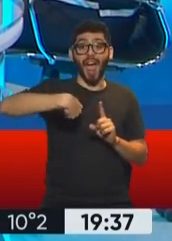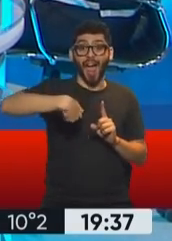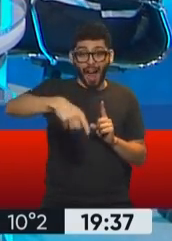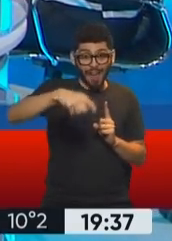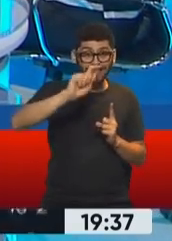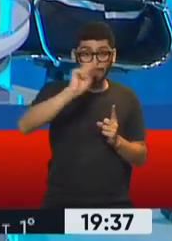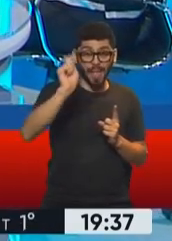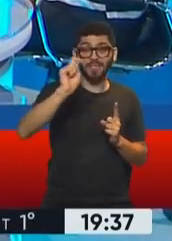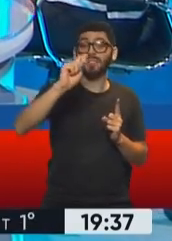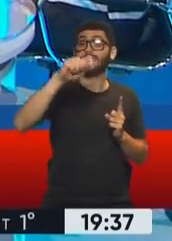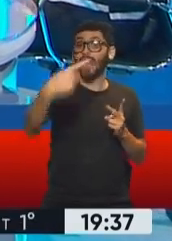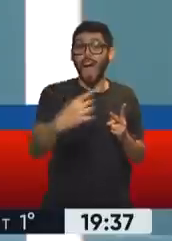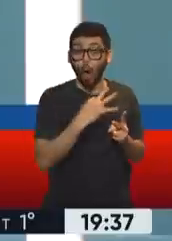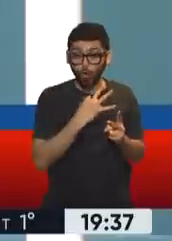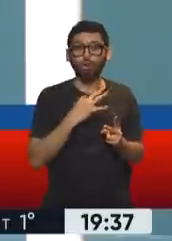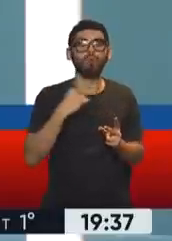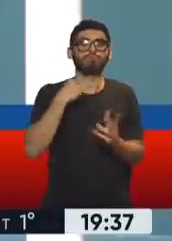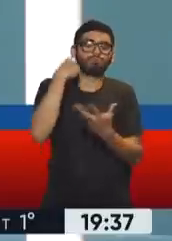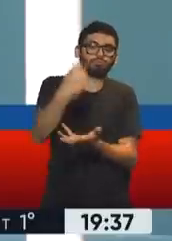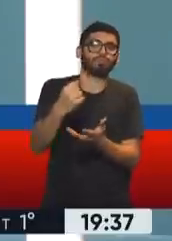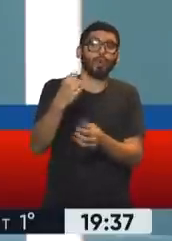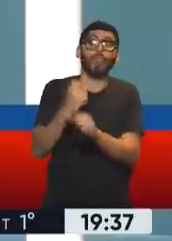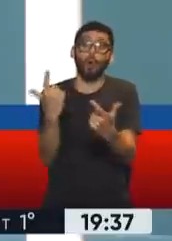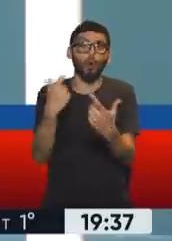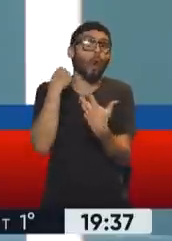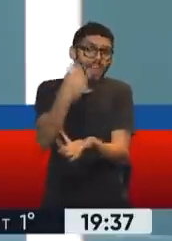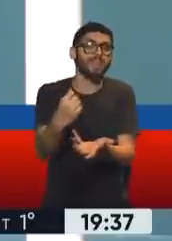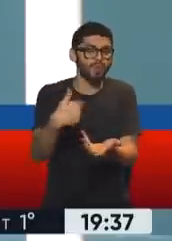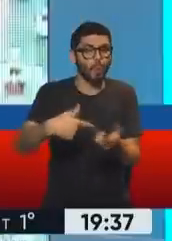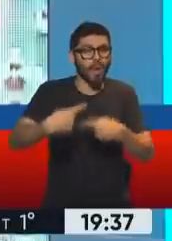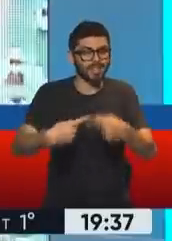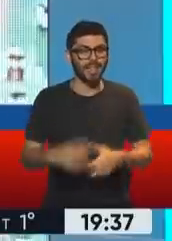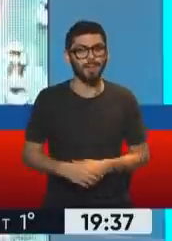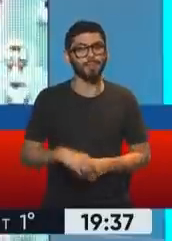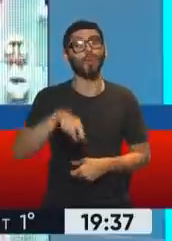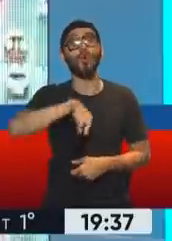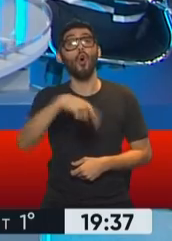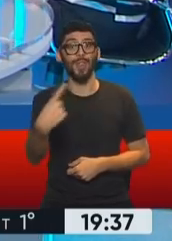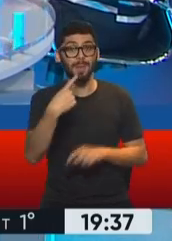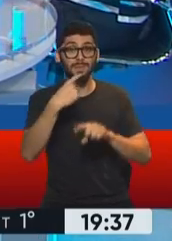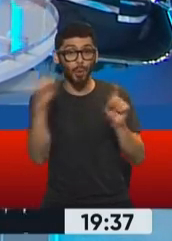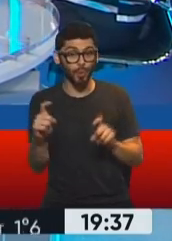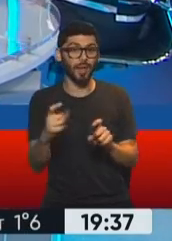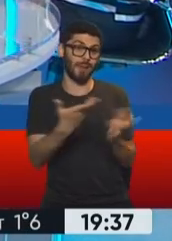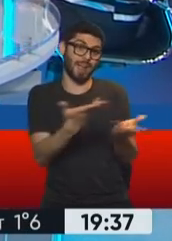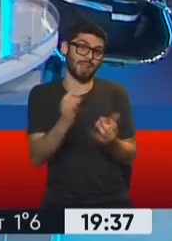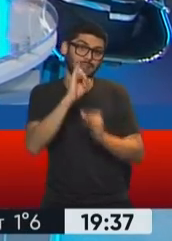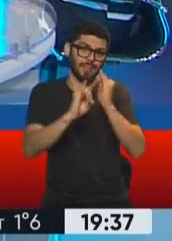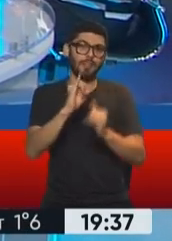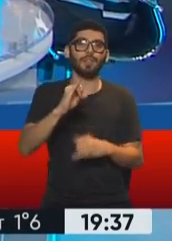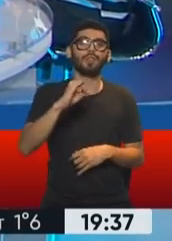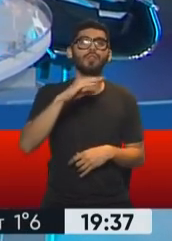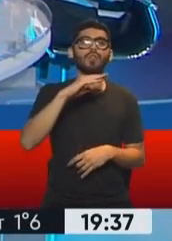el que viene vas a seguir cobrando el desempleo. Bien, entonces por Cristina, seguimos con otra consulta que ha llegado para que conteste Fernanda.